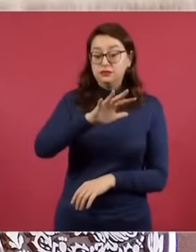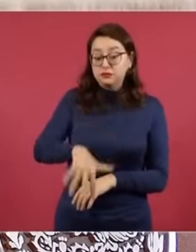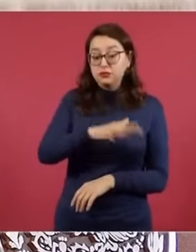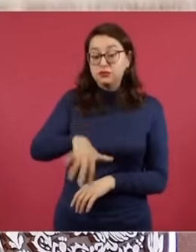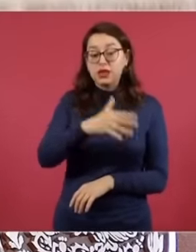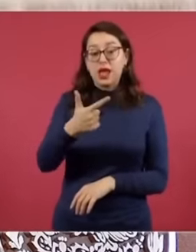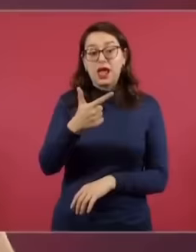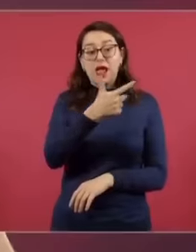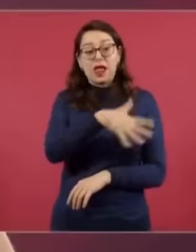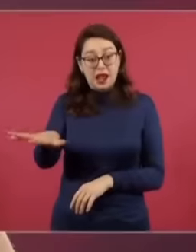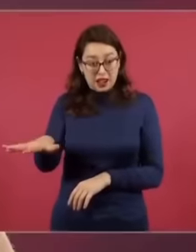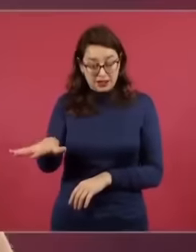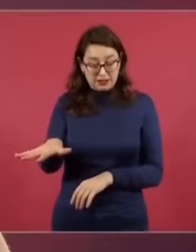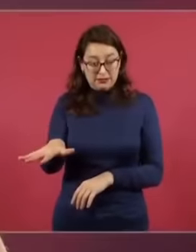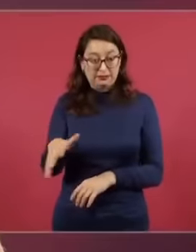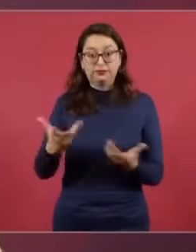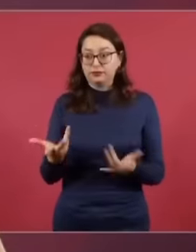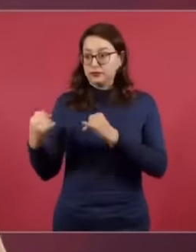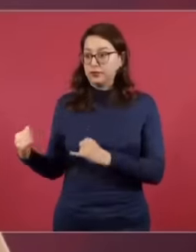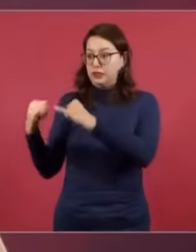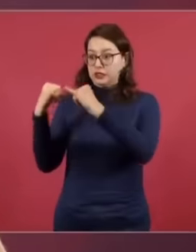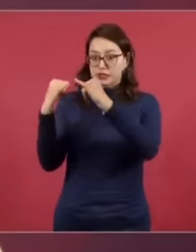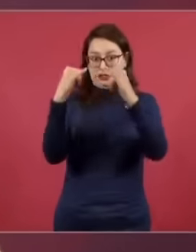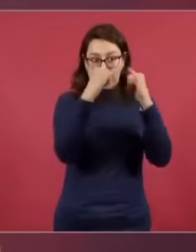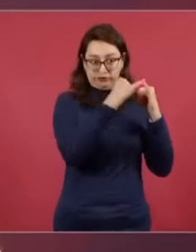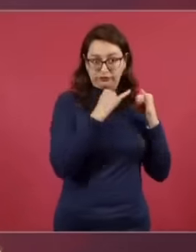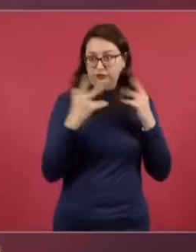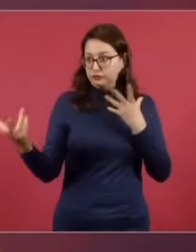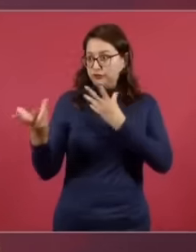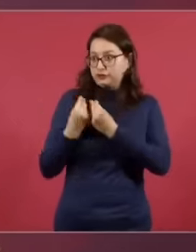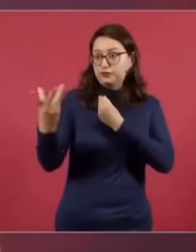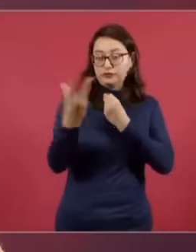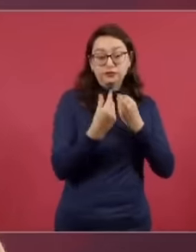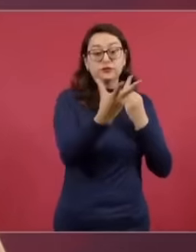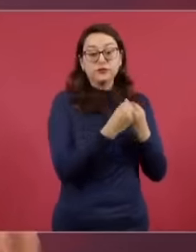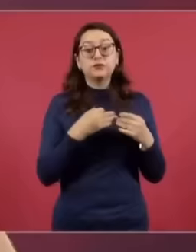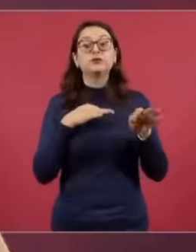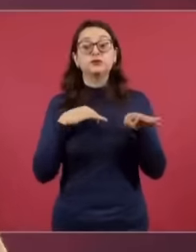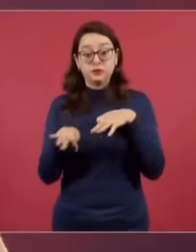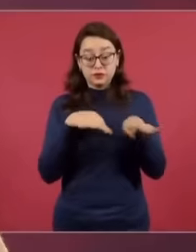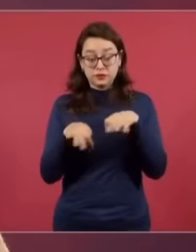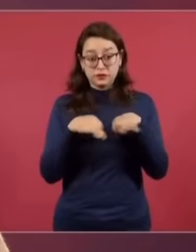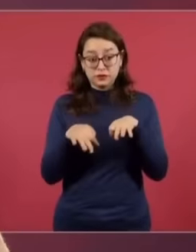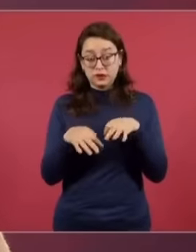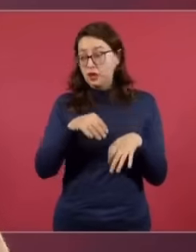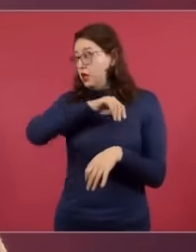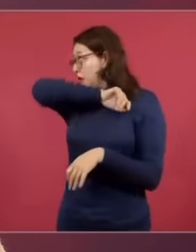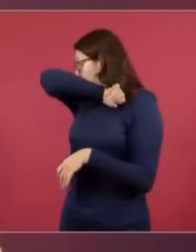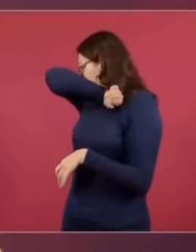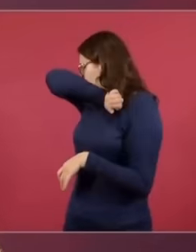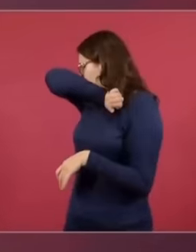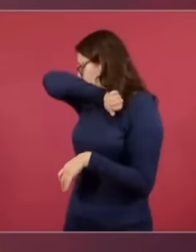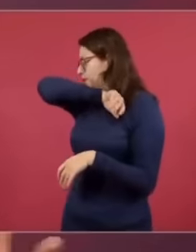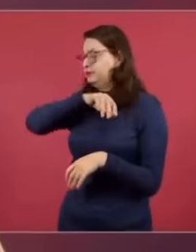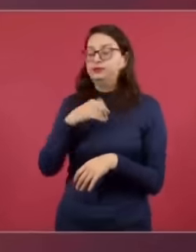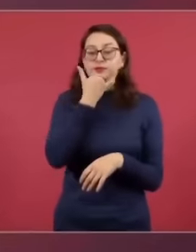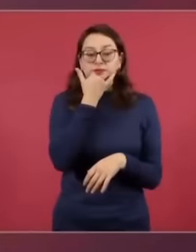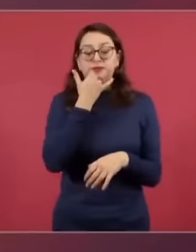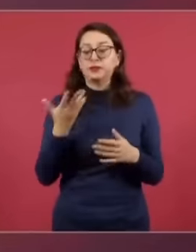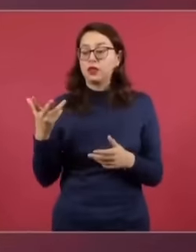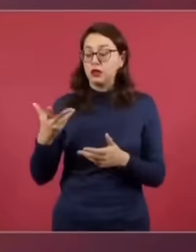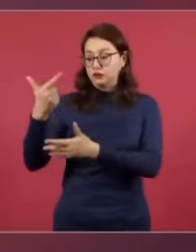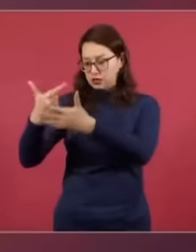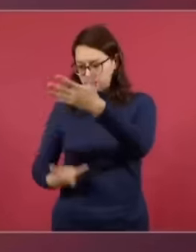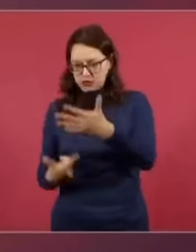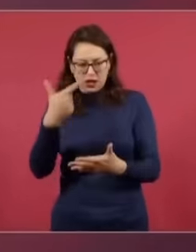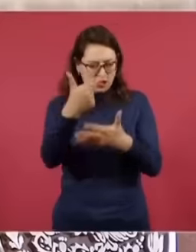y que así como se integraron diferentes instituciones de los diferentes niveles de gobierno para articuladamente trabajar en esta cruce de